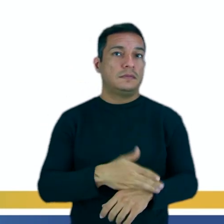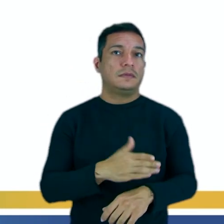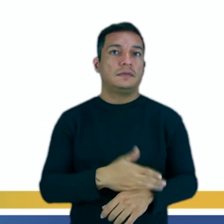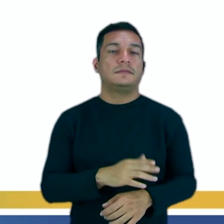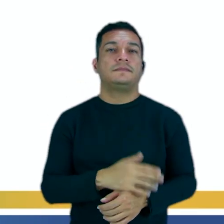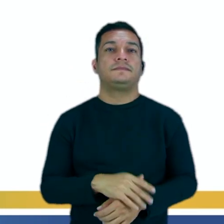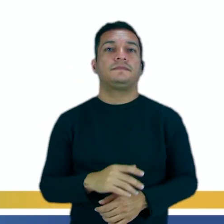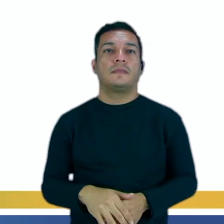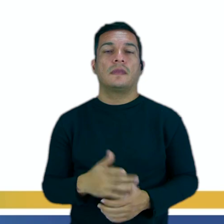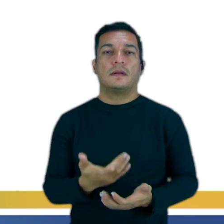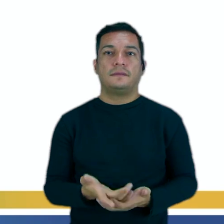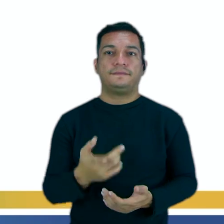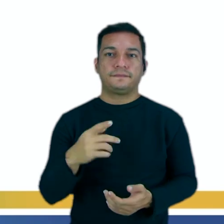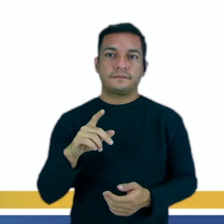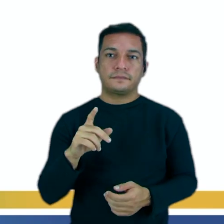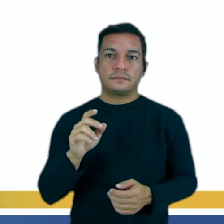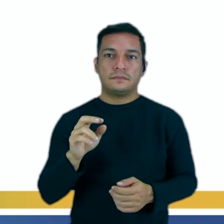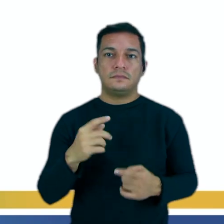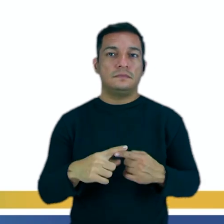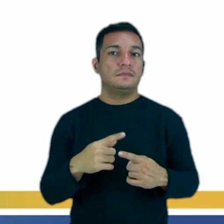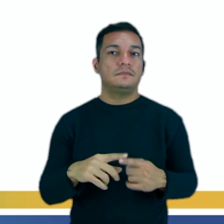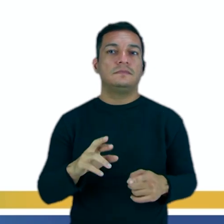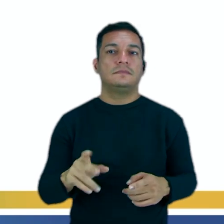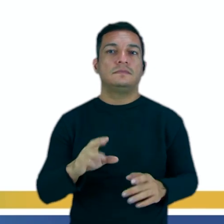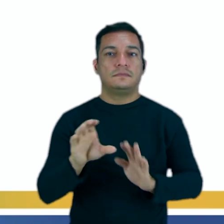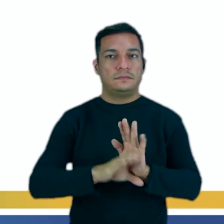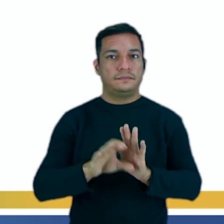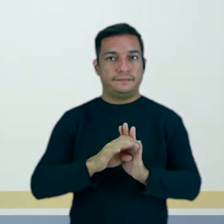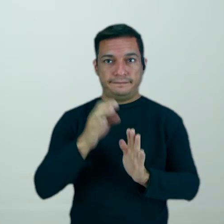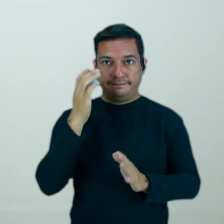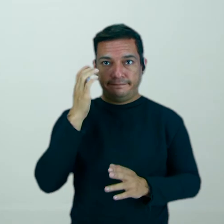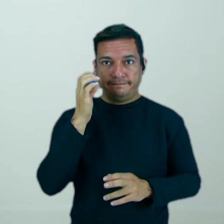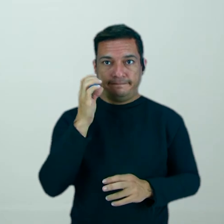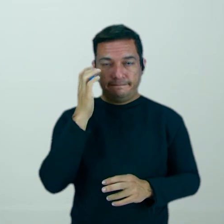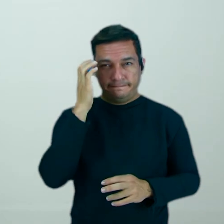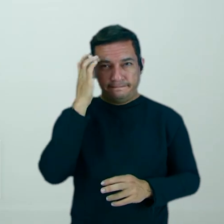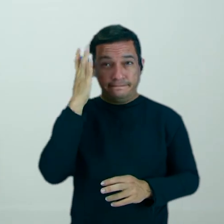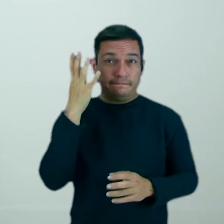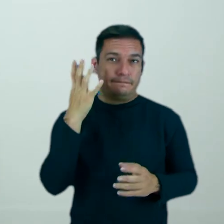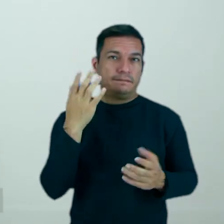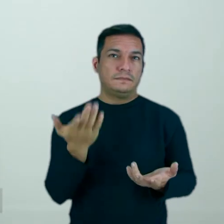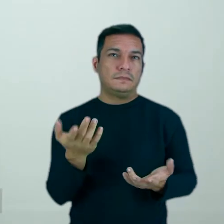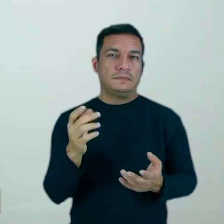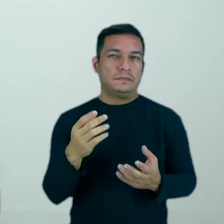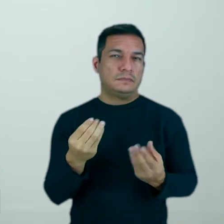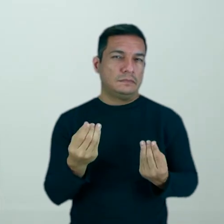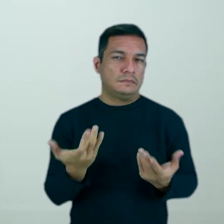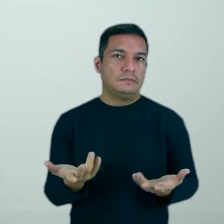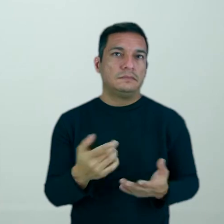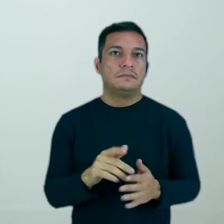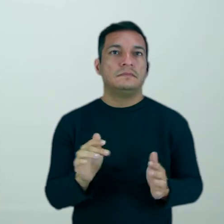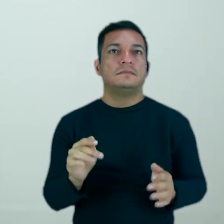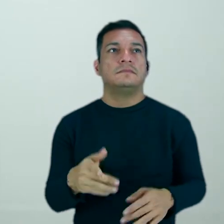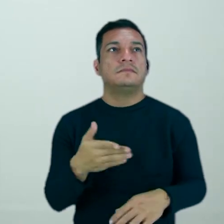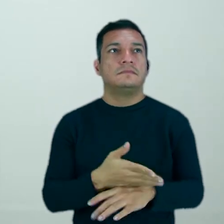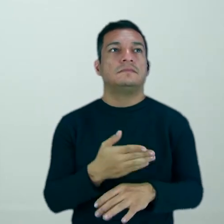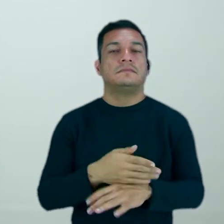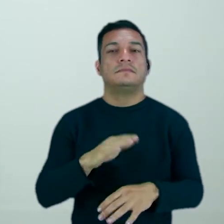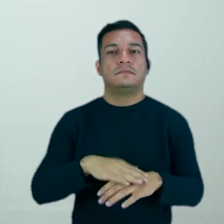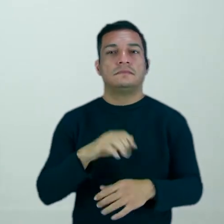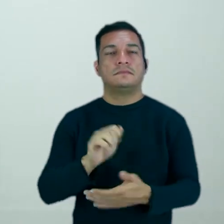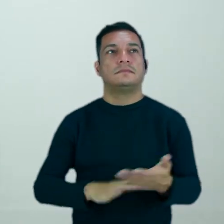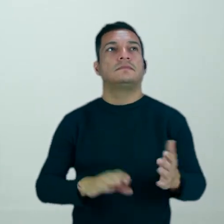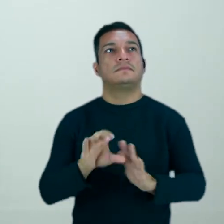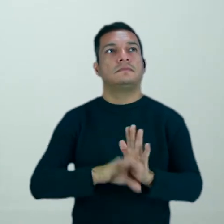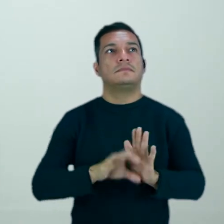¿sí? Pues, no se trata de un contenido muy fácil, ¿sí? Para accesar más actividades, ¿sí? O